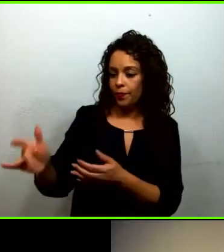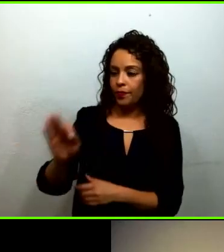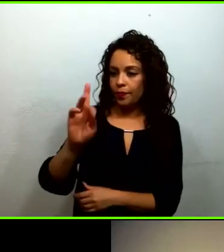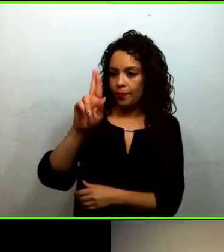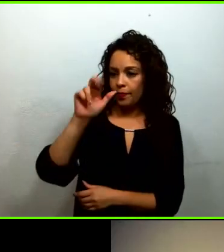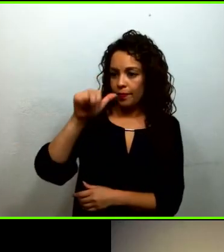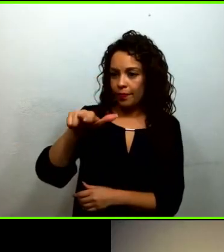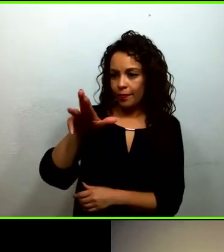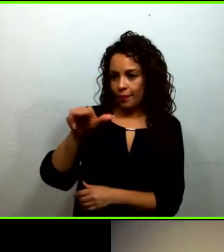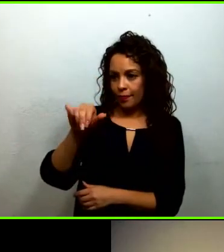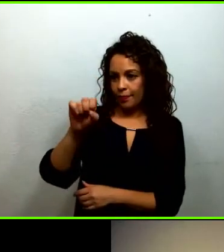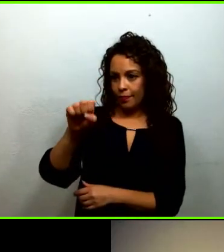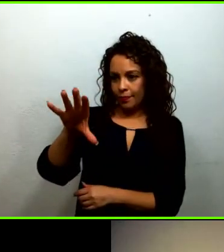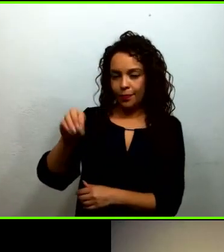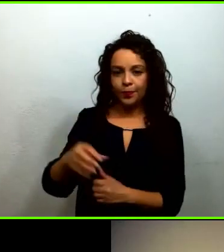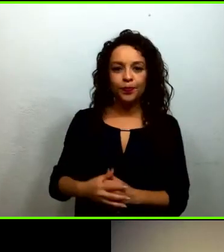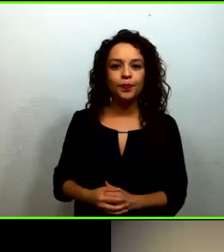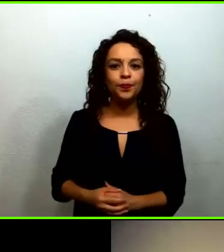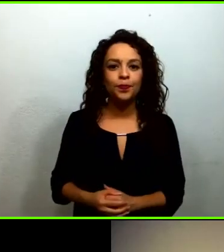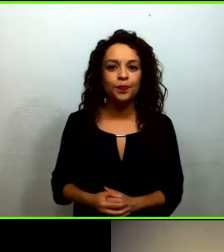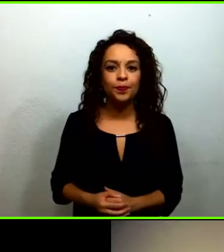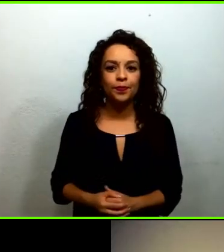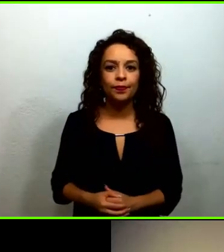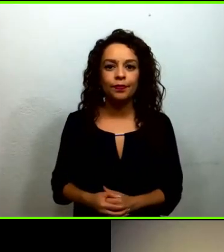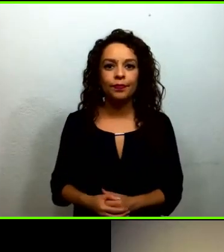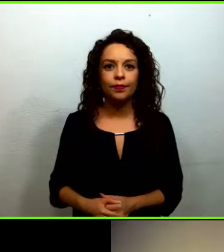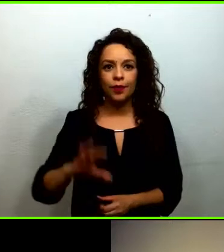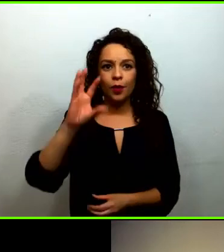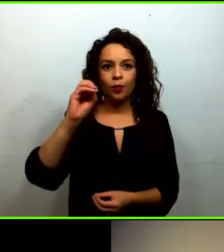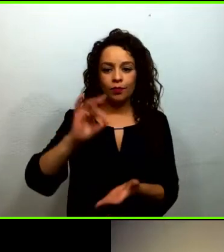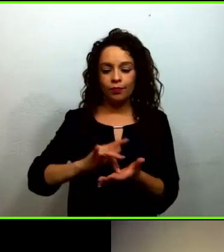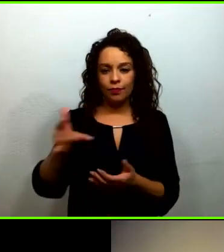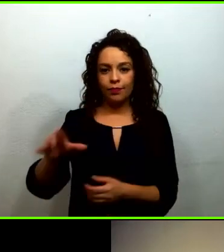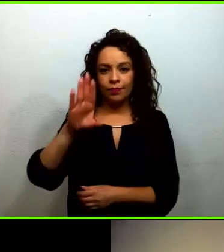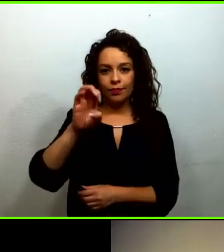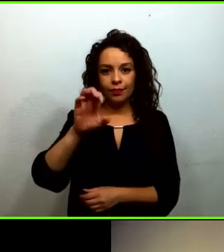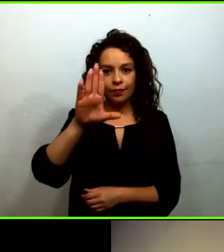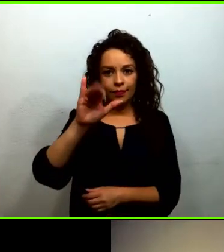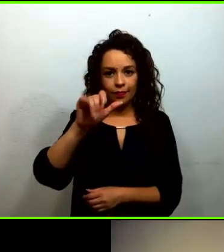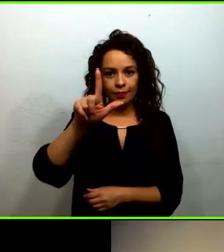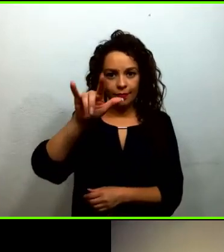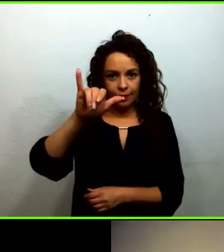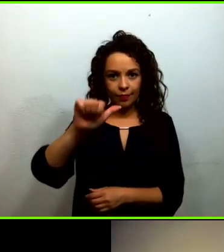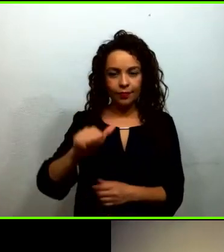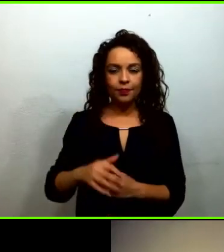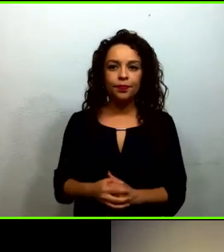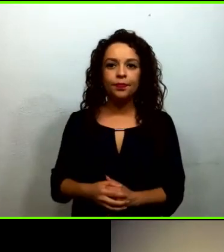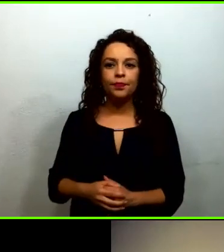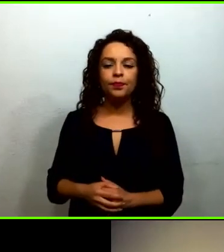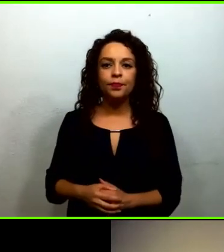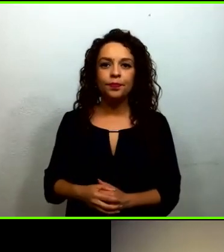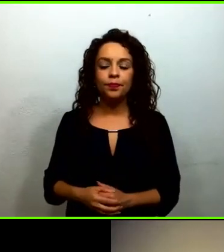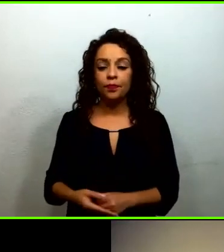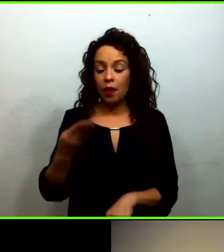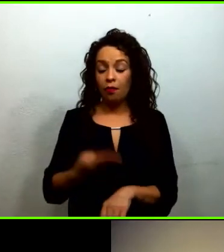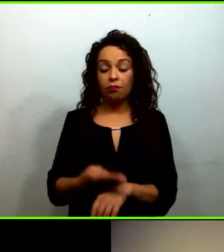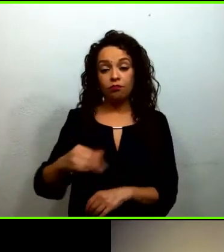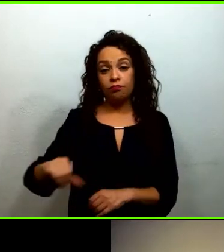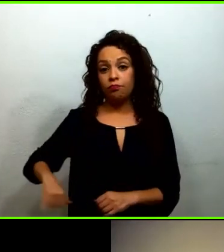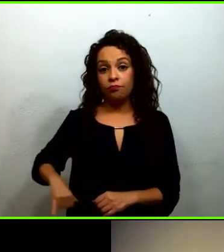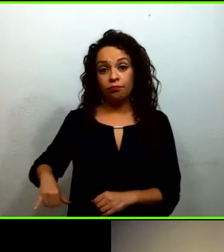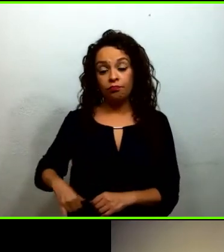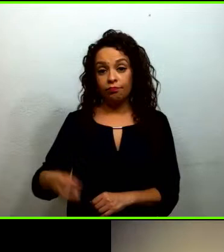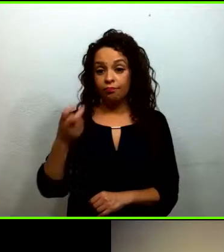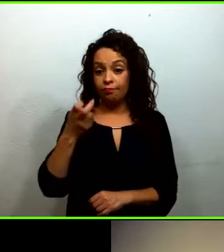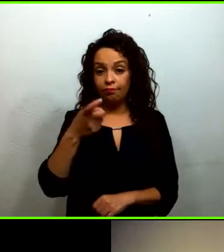muchas gracias Cecilia por lo que compartiste con nosotros muy interesantes estas experiencias